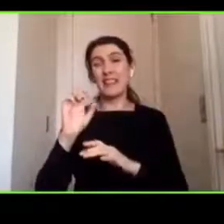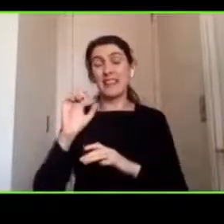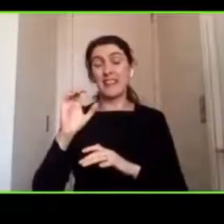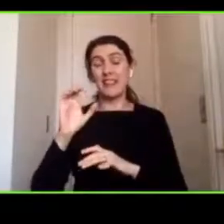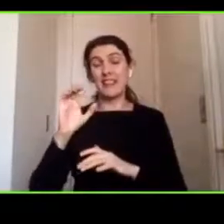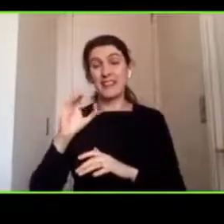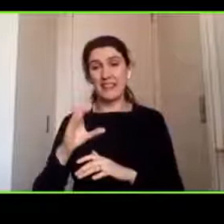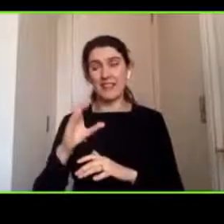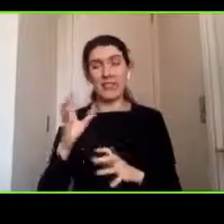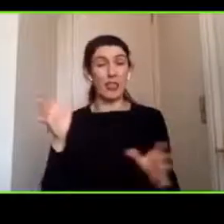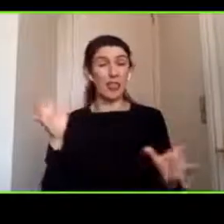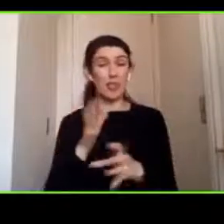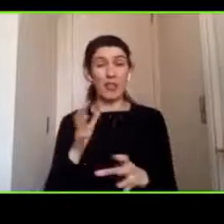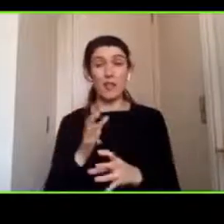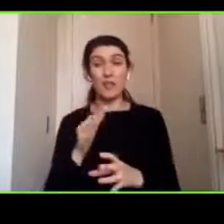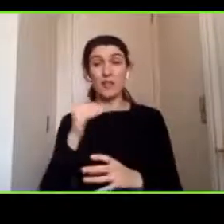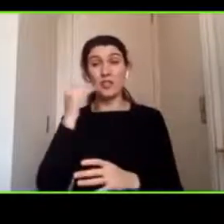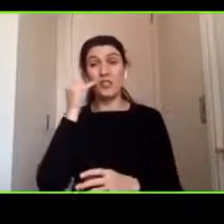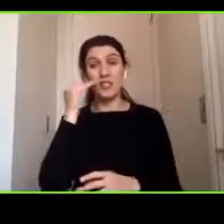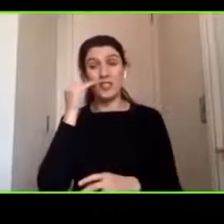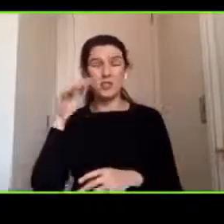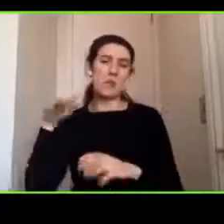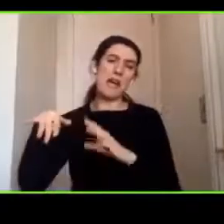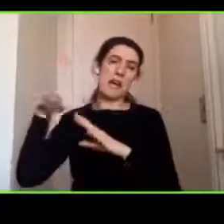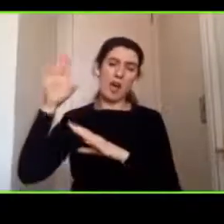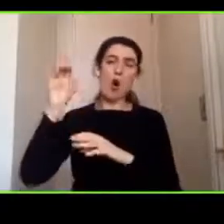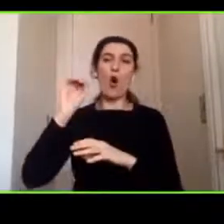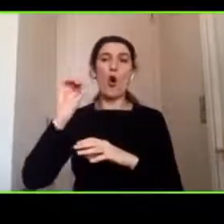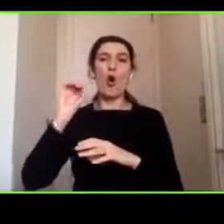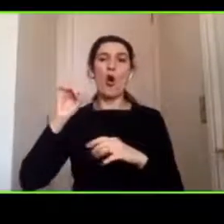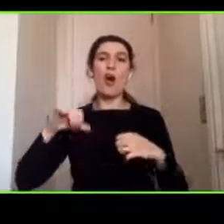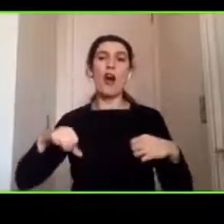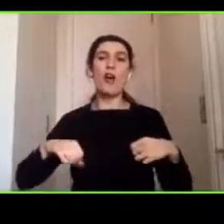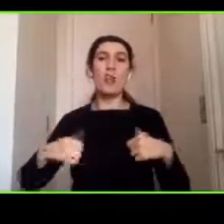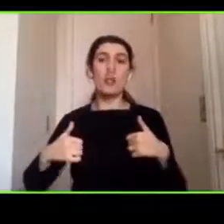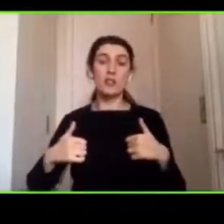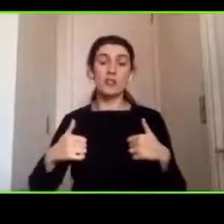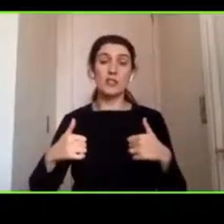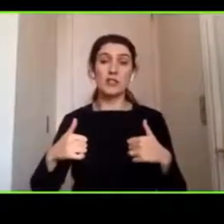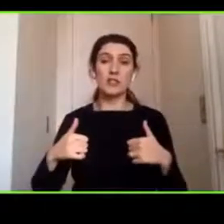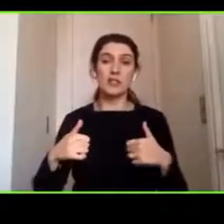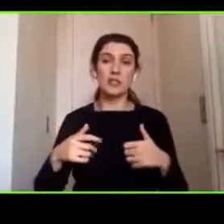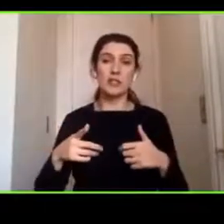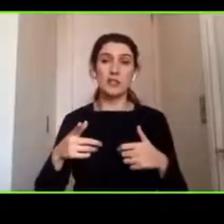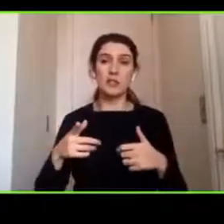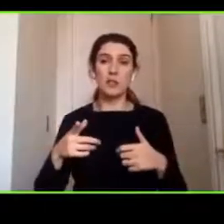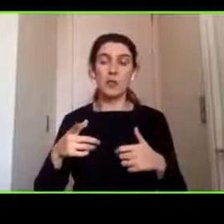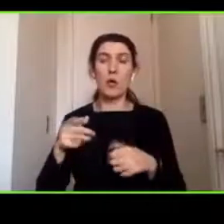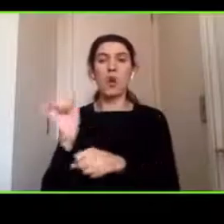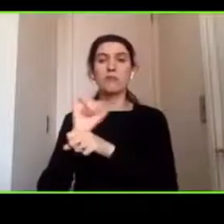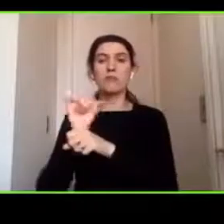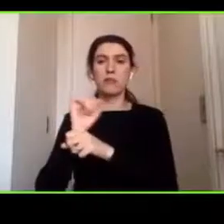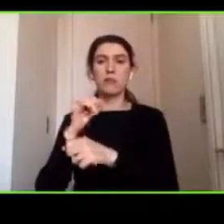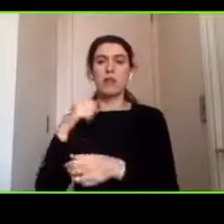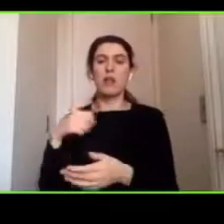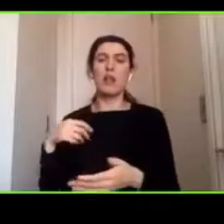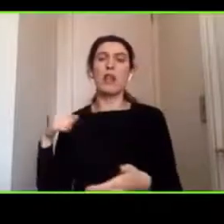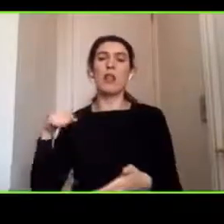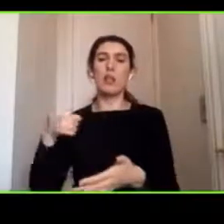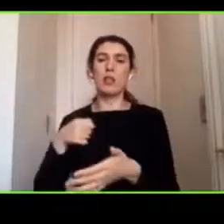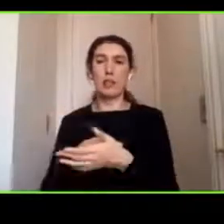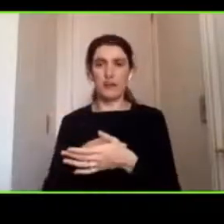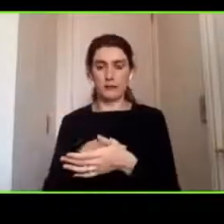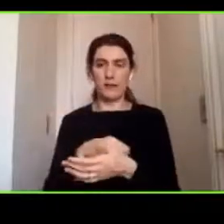en niños más grandes o adolescentes se refieren a accidentes de tránsito por lo tanto también